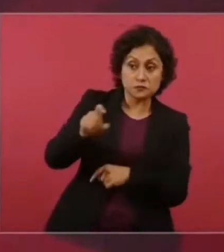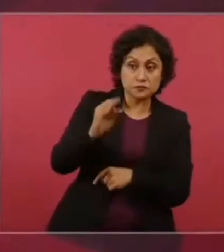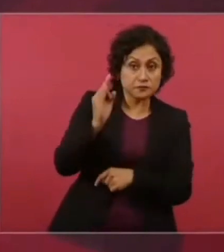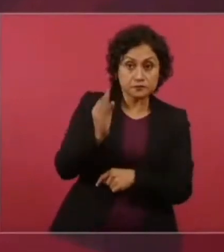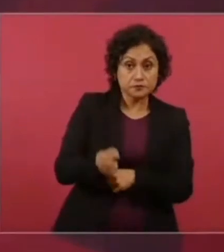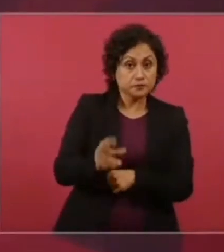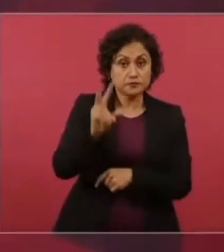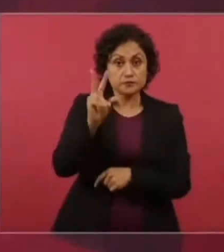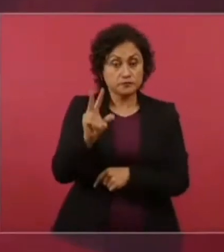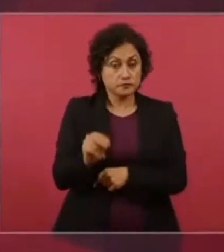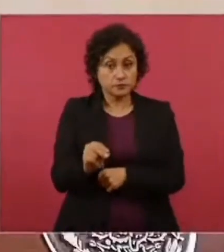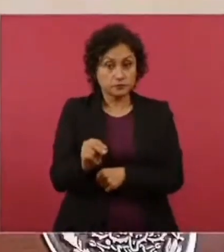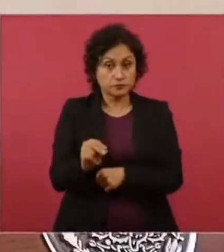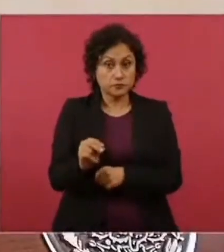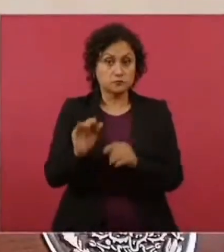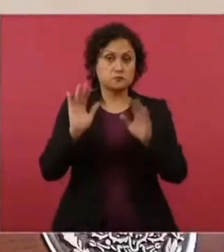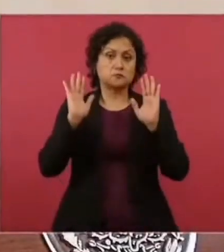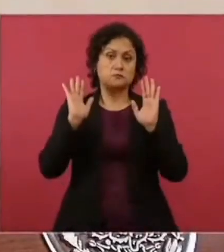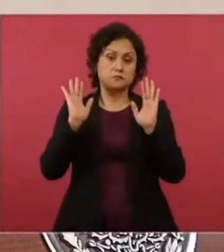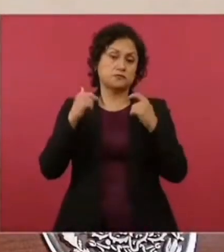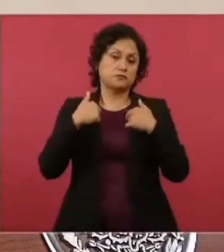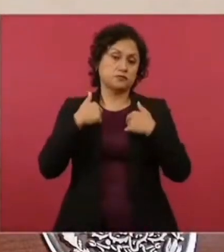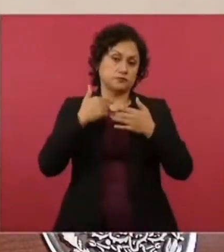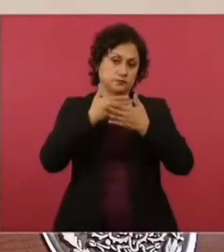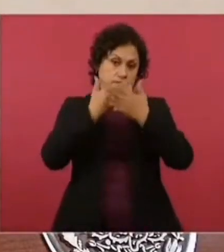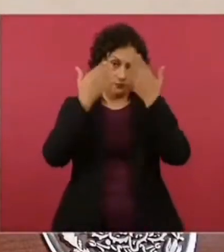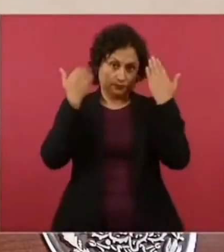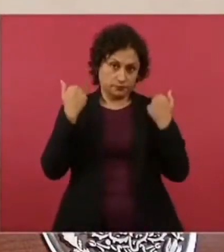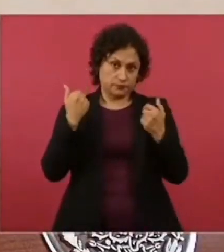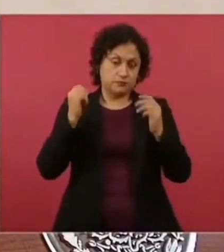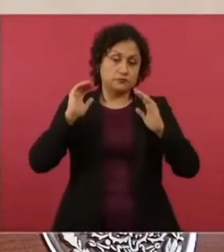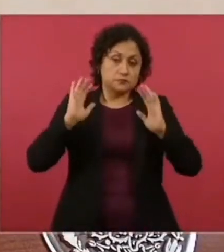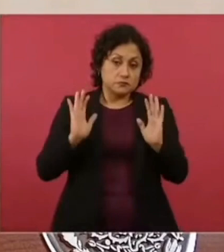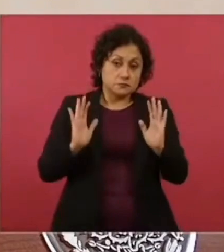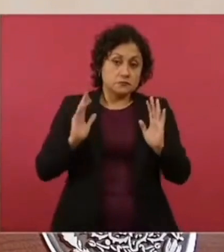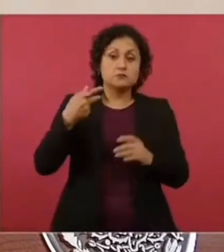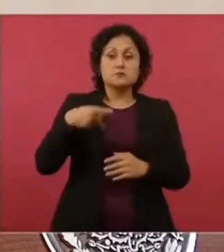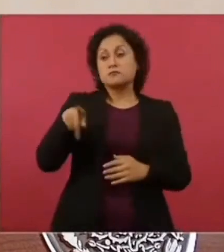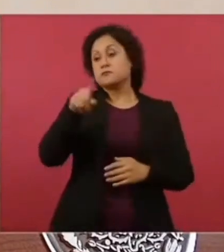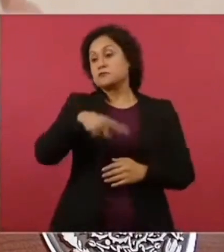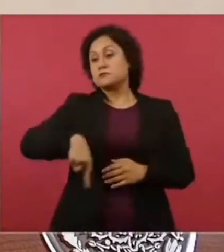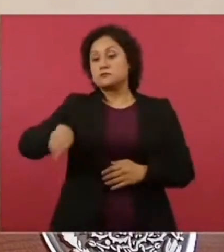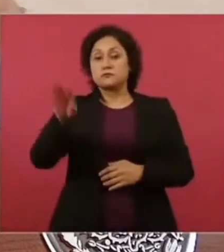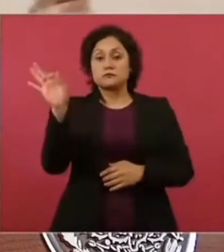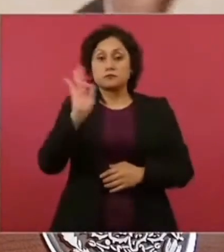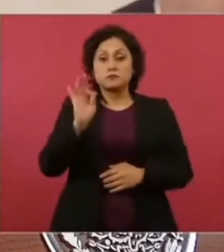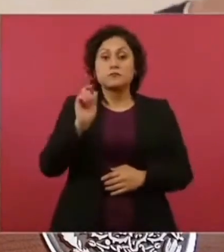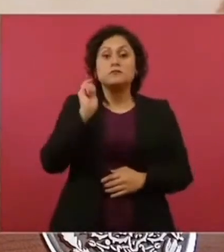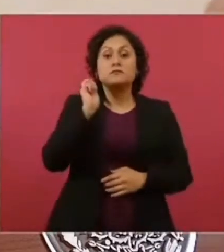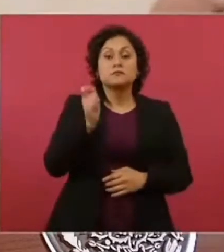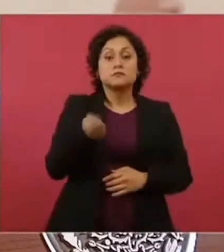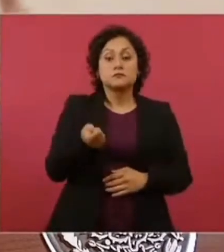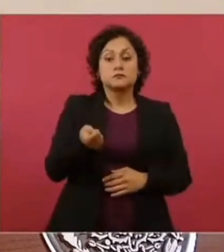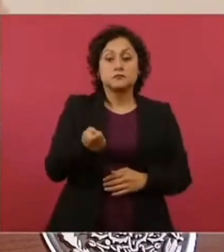que no lo puedo asegurar, pues, pero no descarto la posibilidad, es que tengan acuerdo